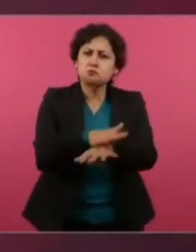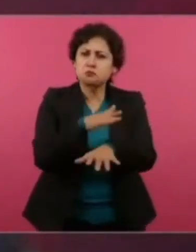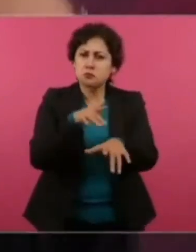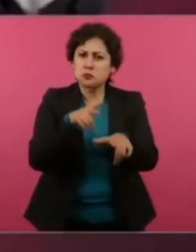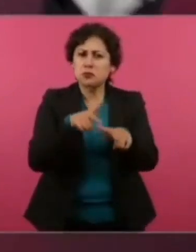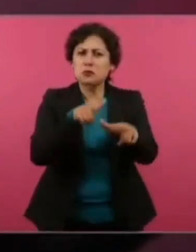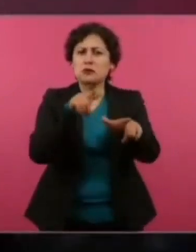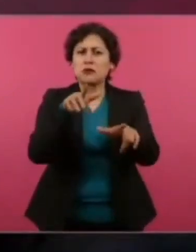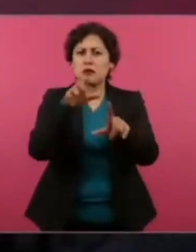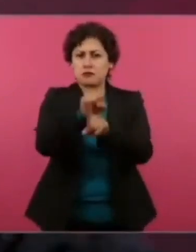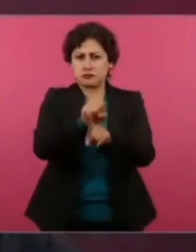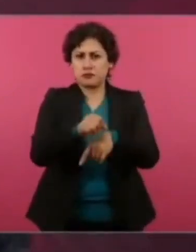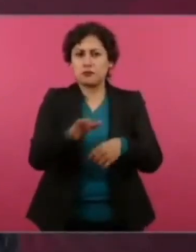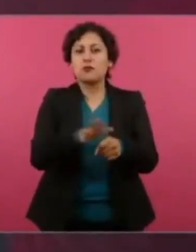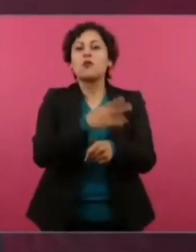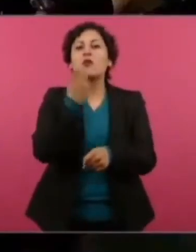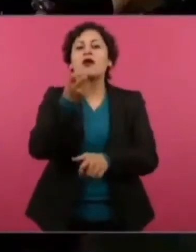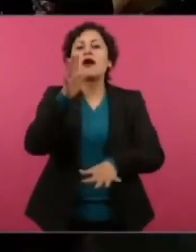y fracasan.